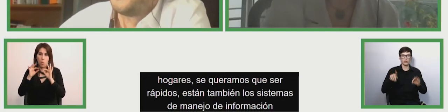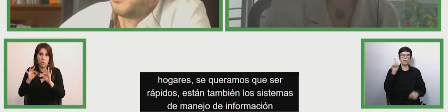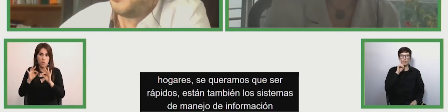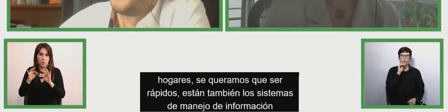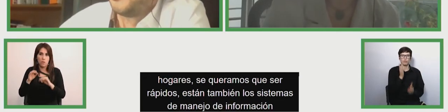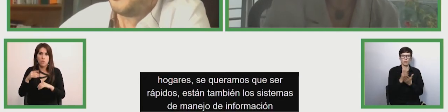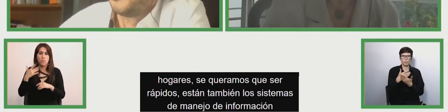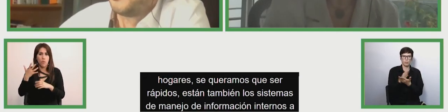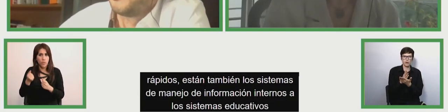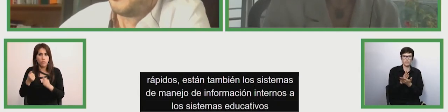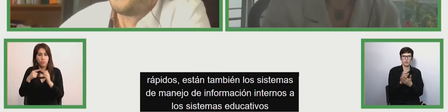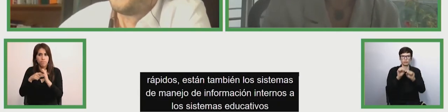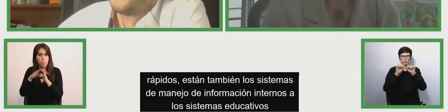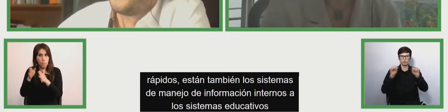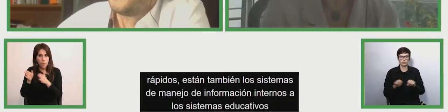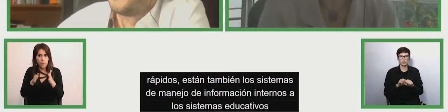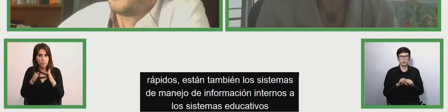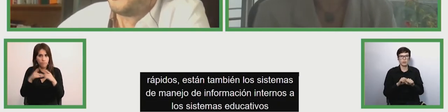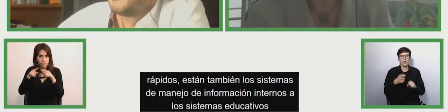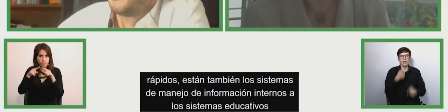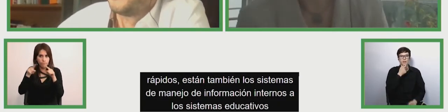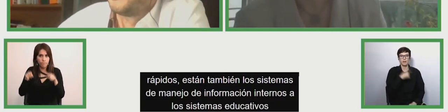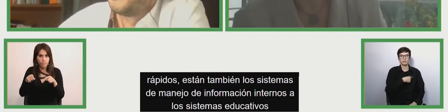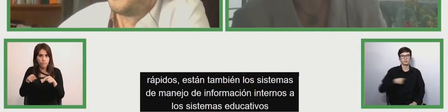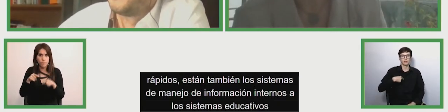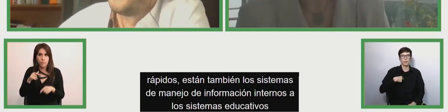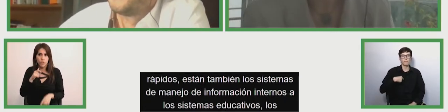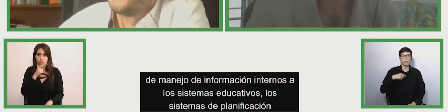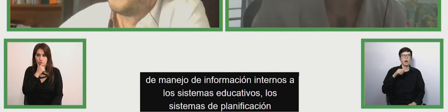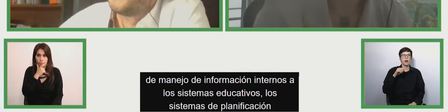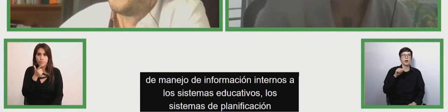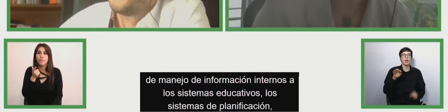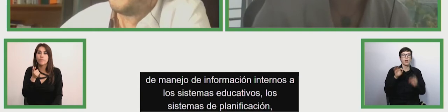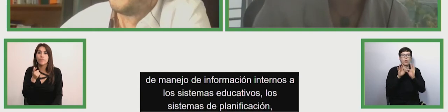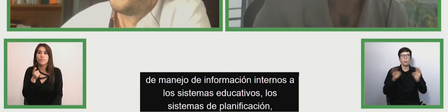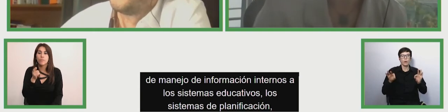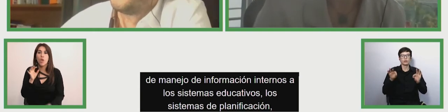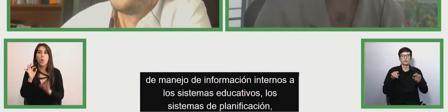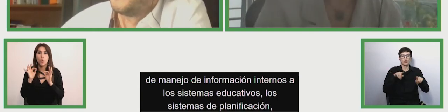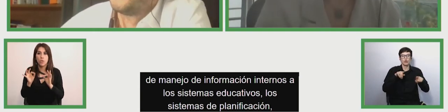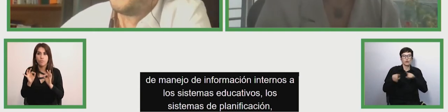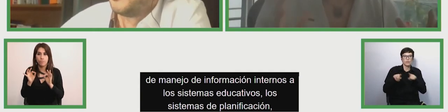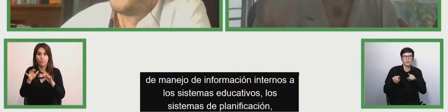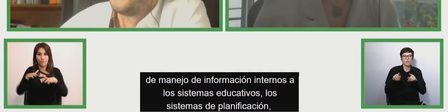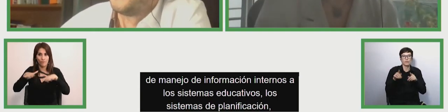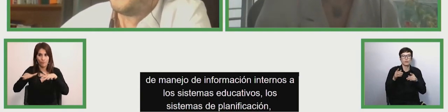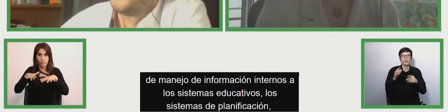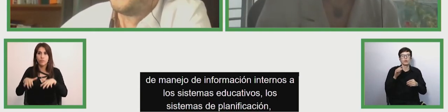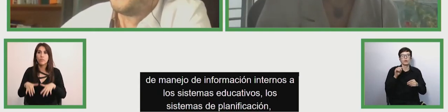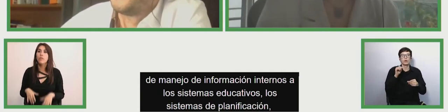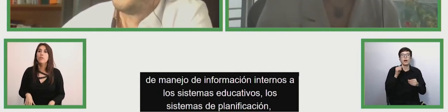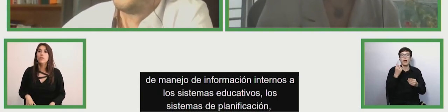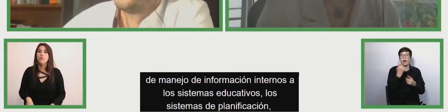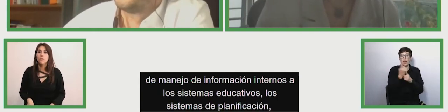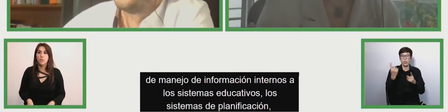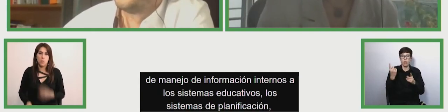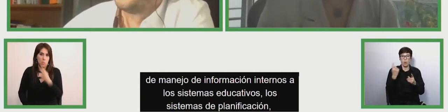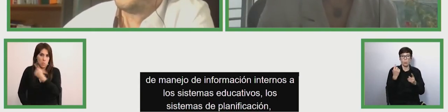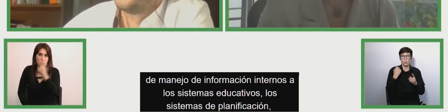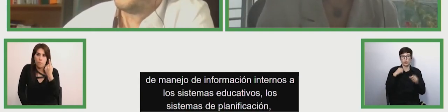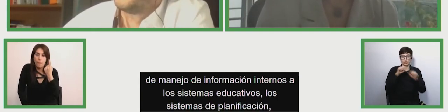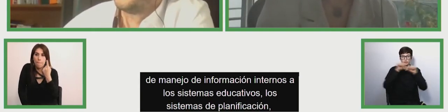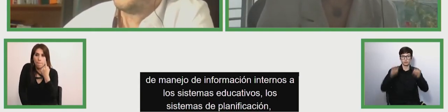de planificación los que en inglés llaman education management information system los EMIS cada sistema educativo tiene su